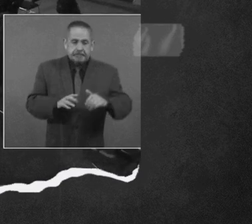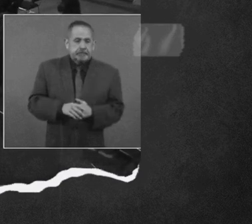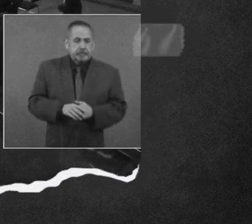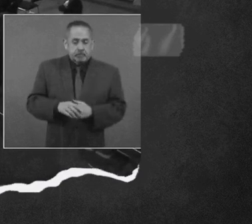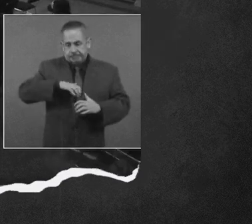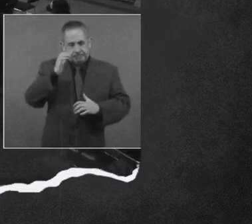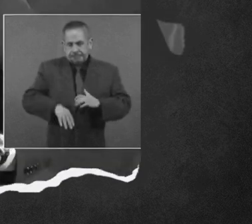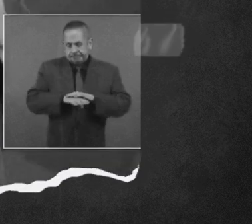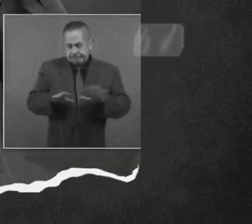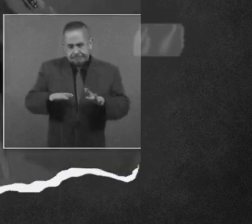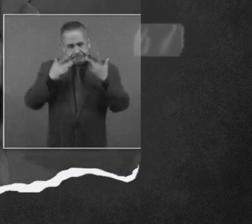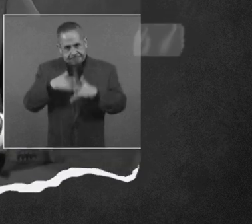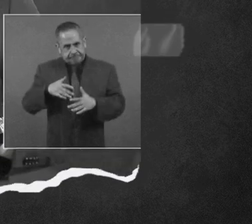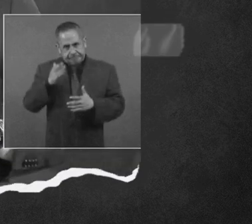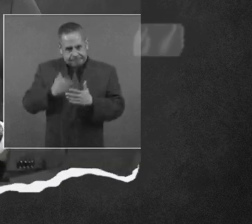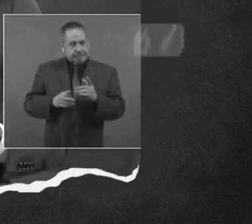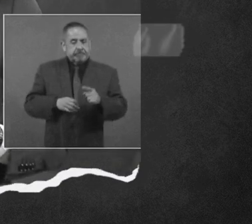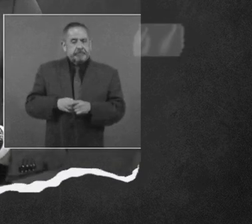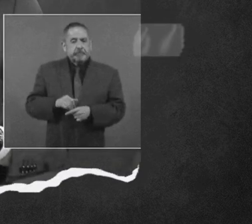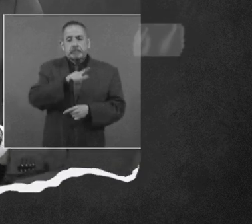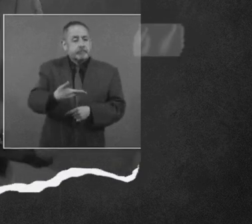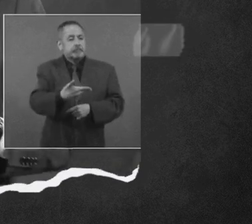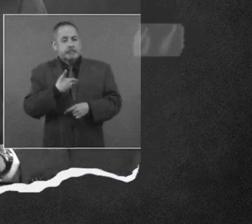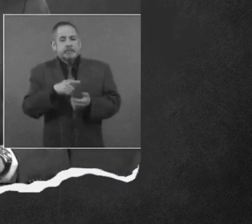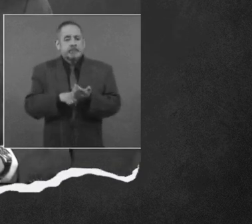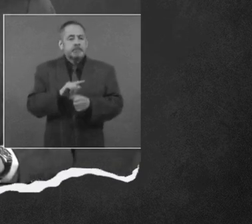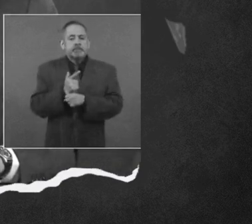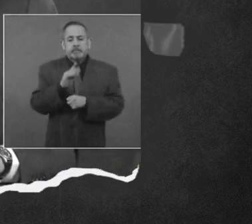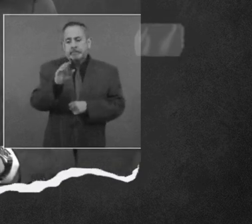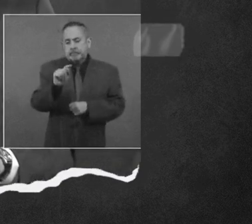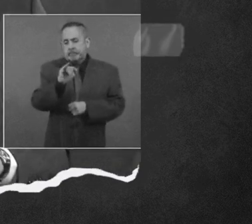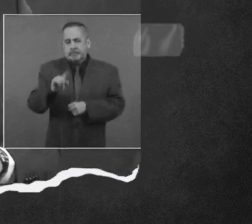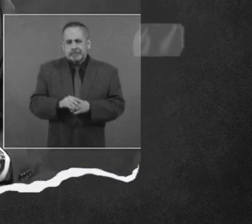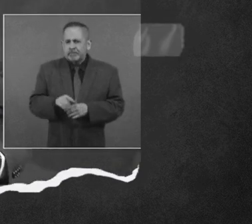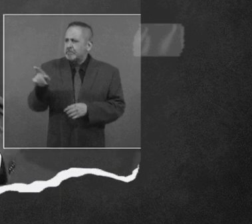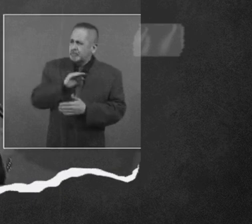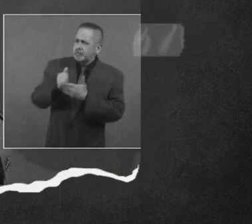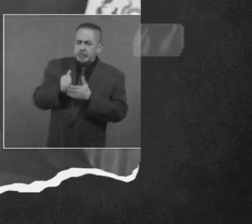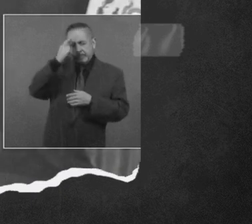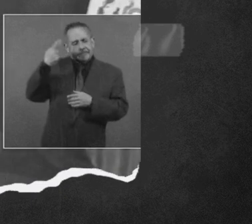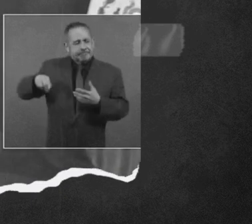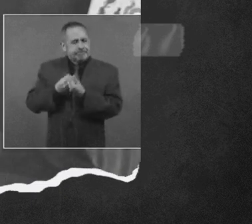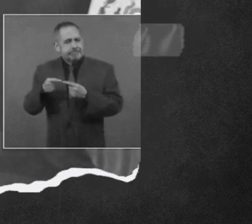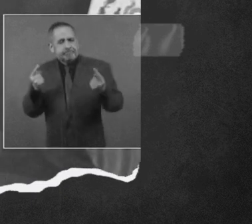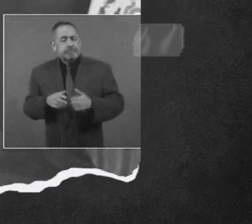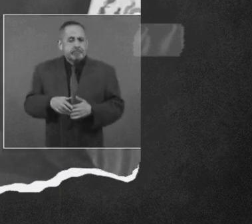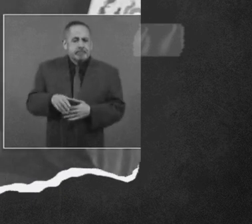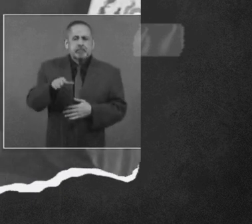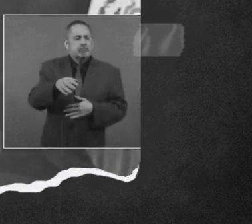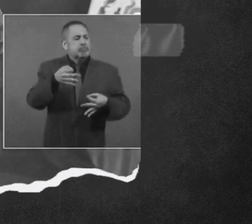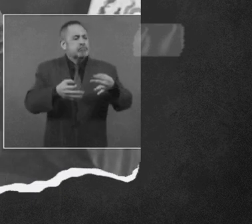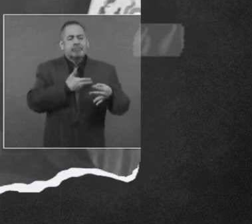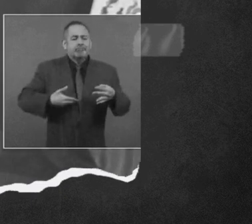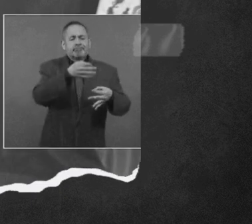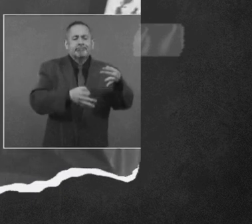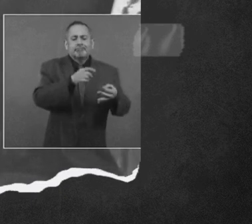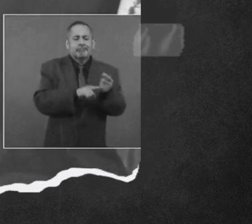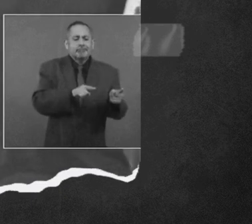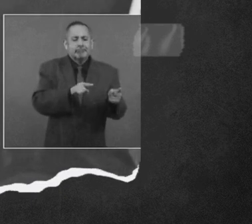termino como jefe de gobierno. Y me pide el licenciado Batis, dice, nos ayuda, estábamos en oposición, el presidente del tribunal